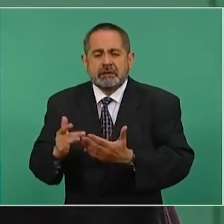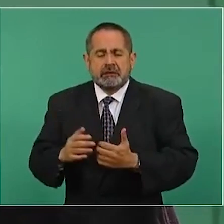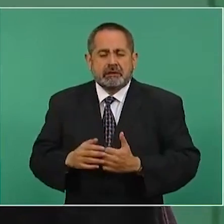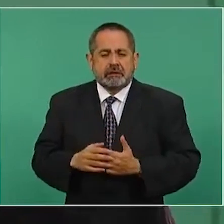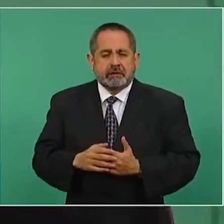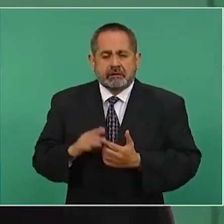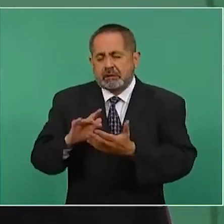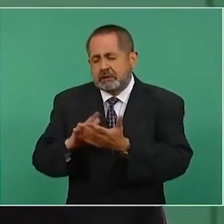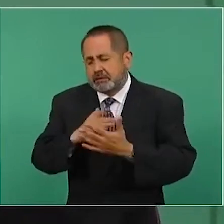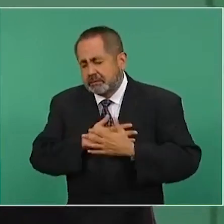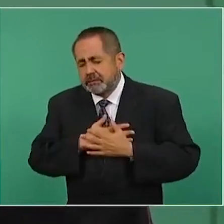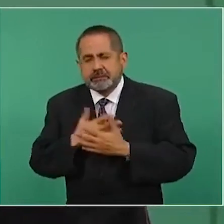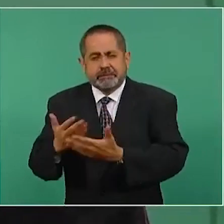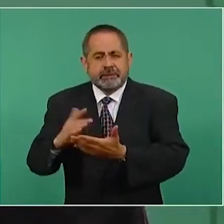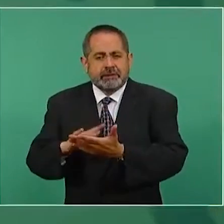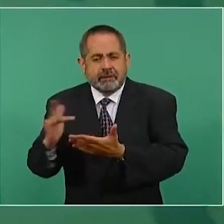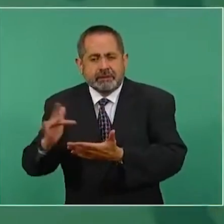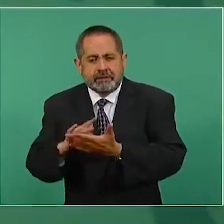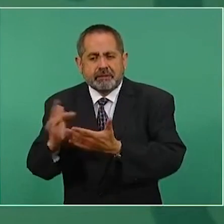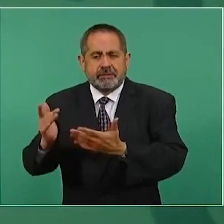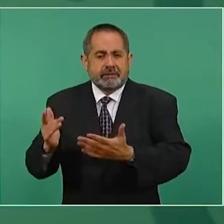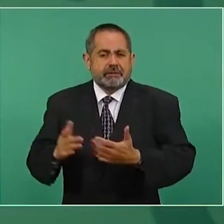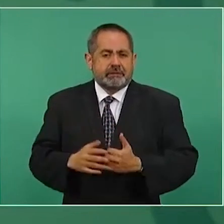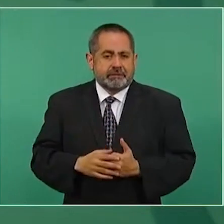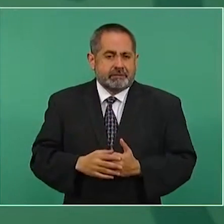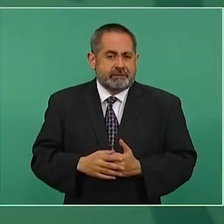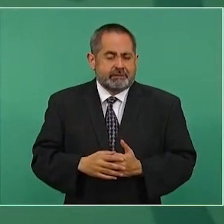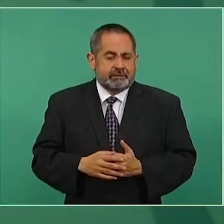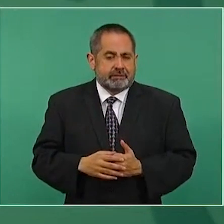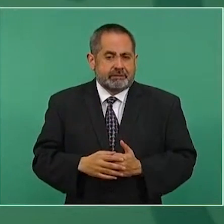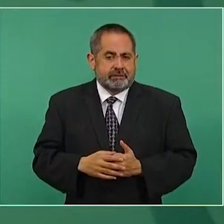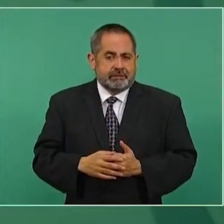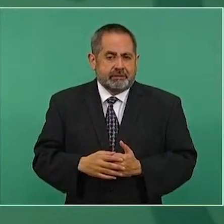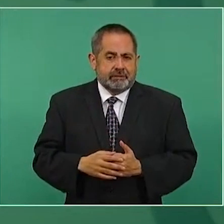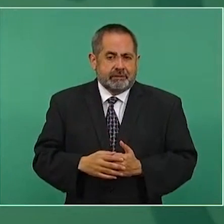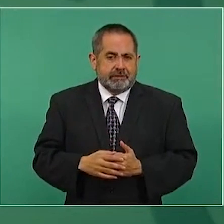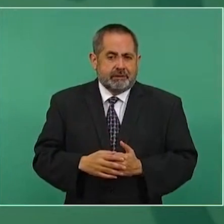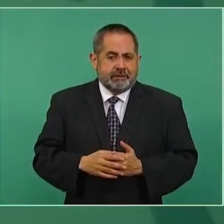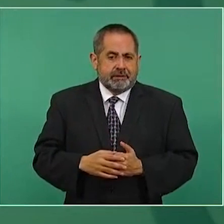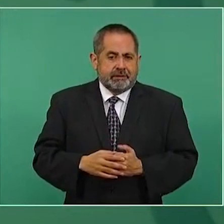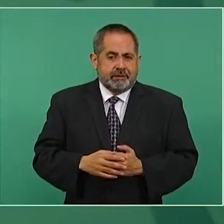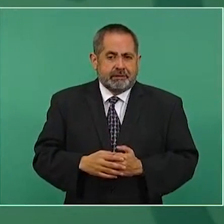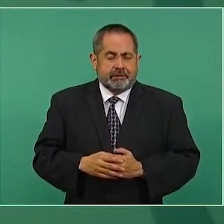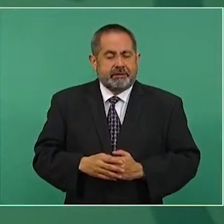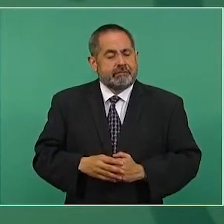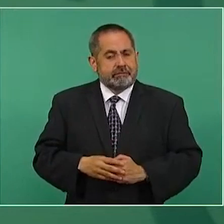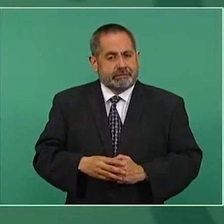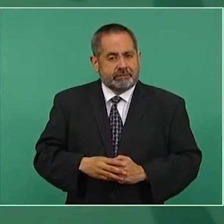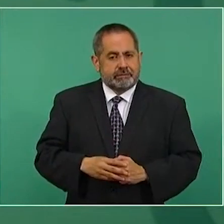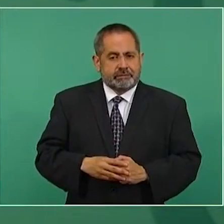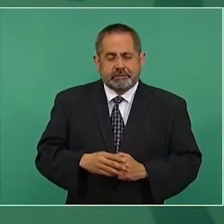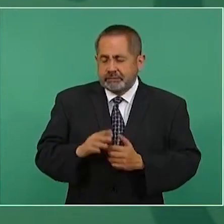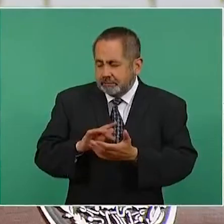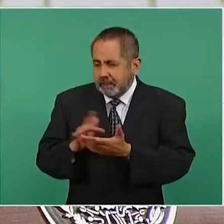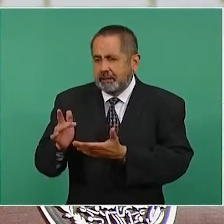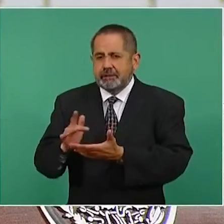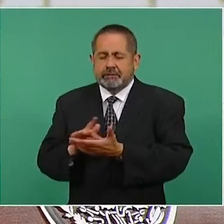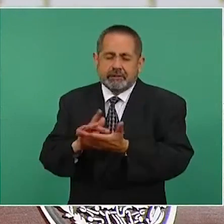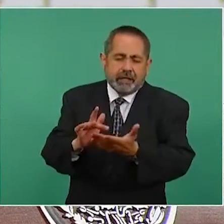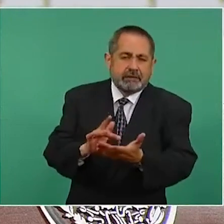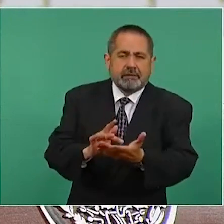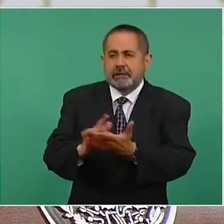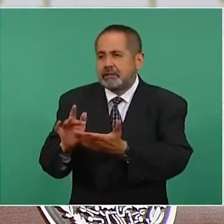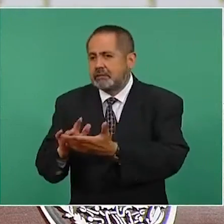muchísimas gracias y gracias, y